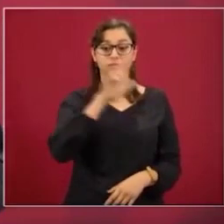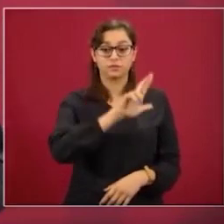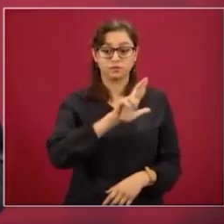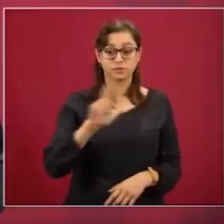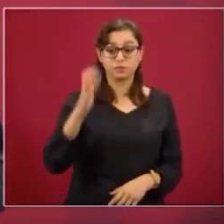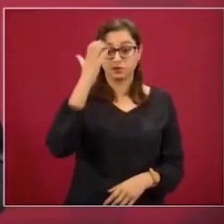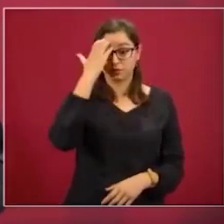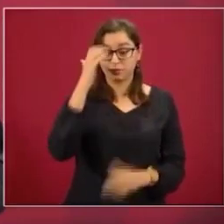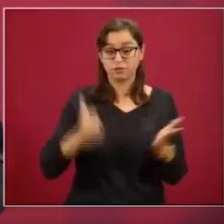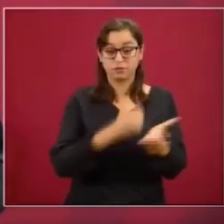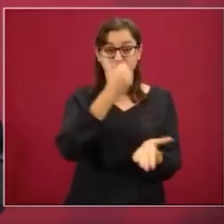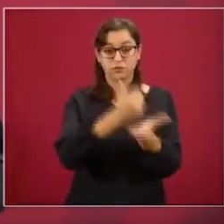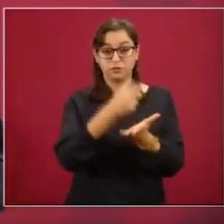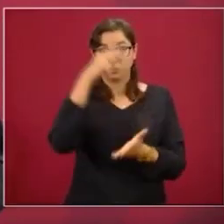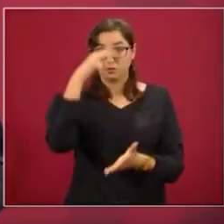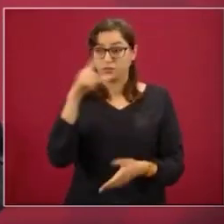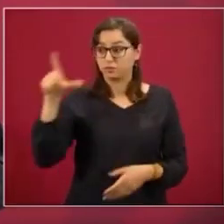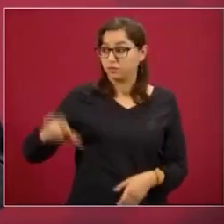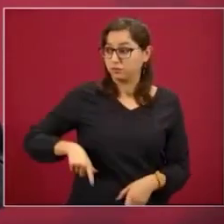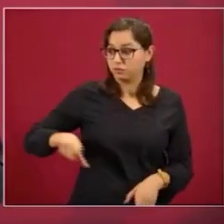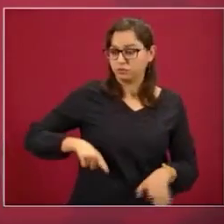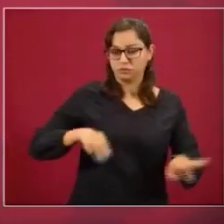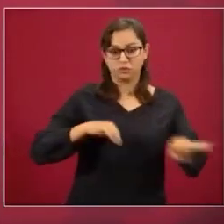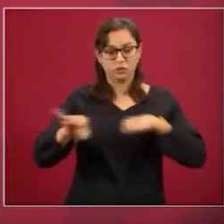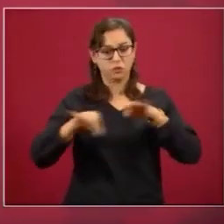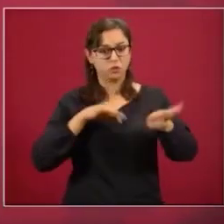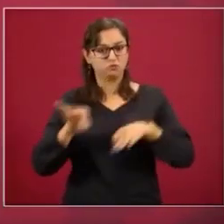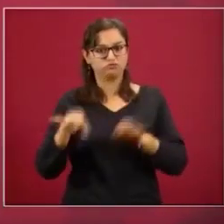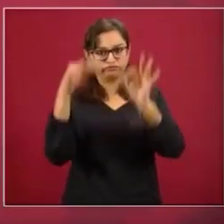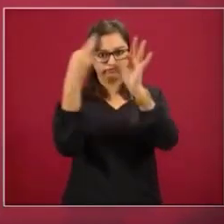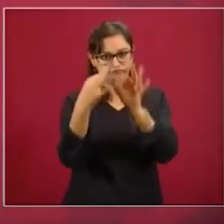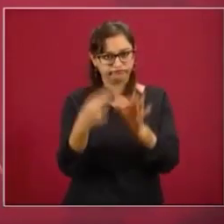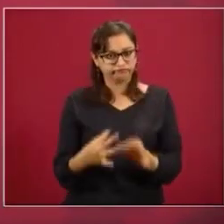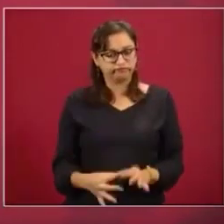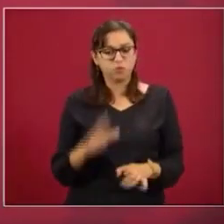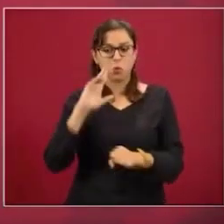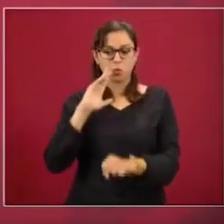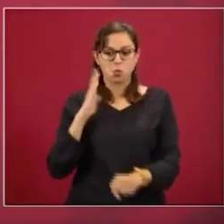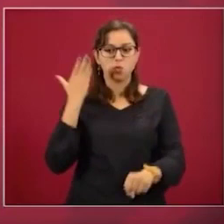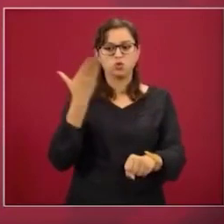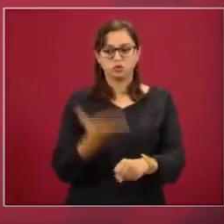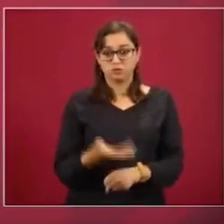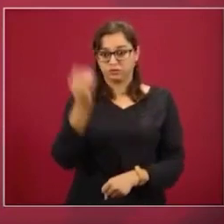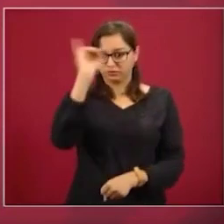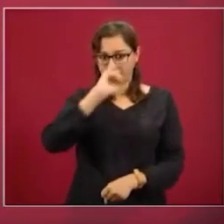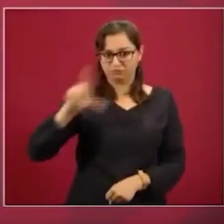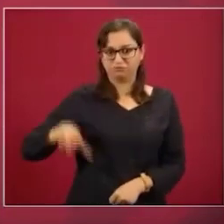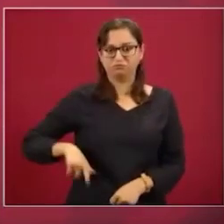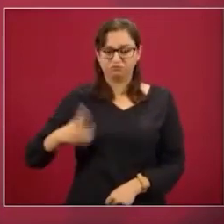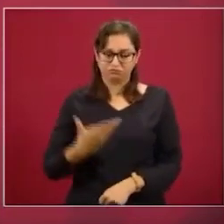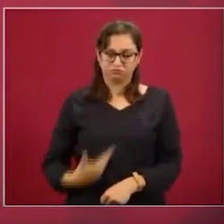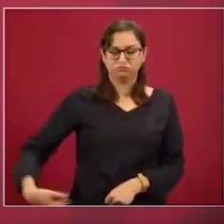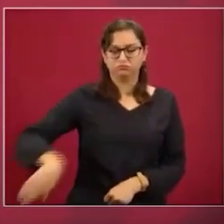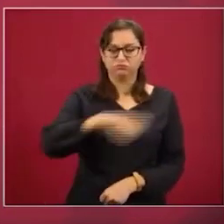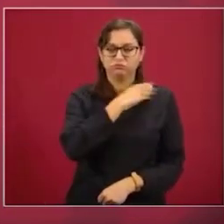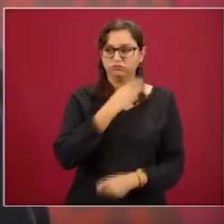de la ciudad, de la jefa de gobierno, de no caer en provocaciones,